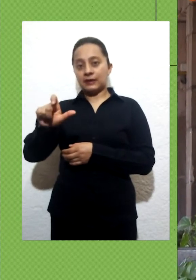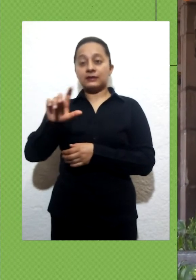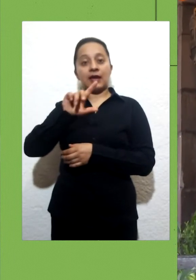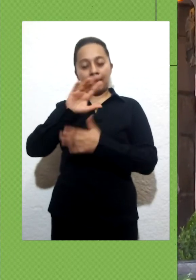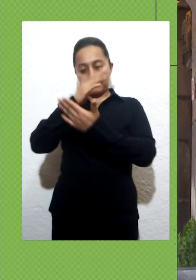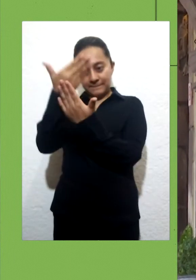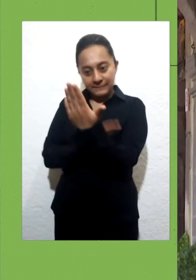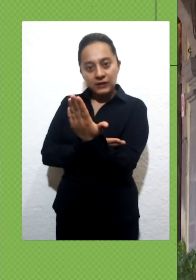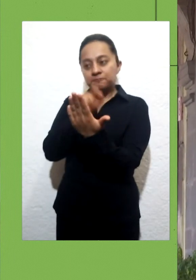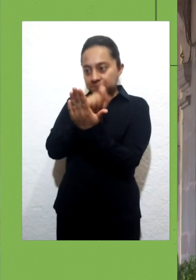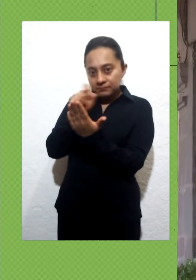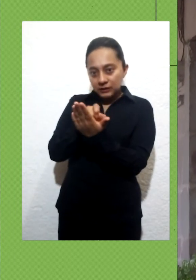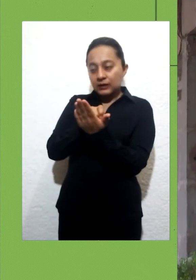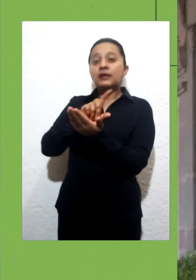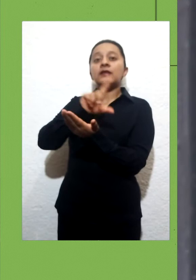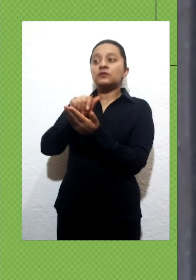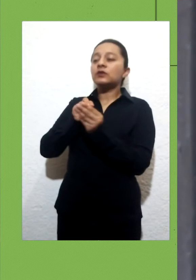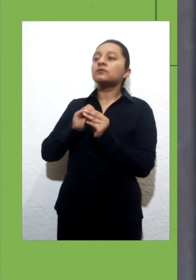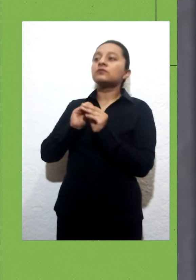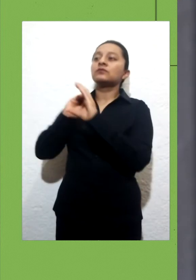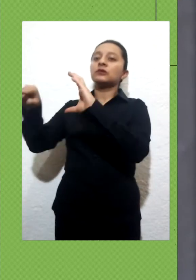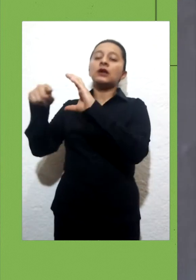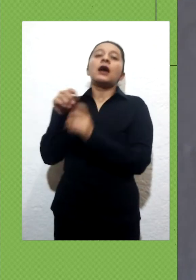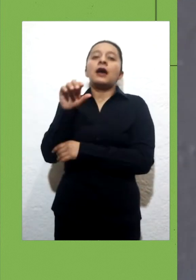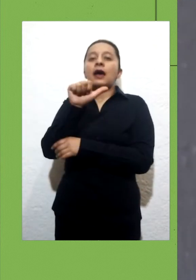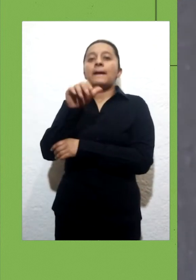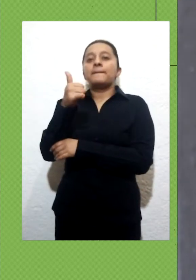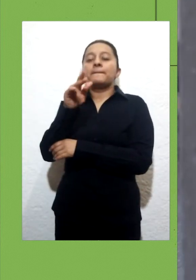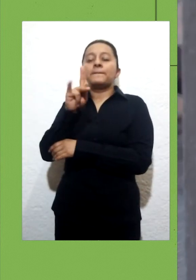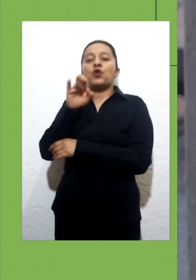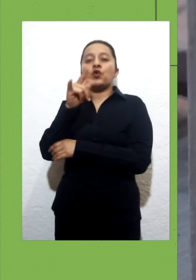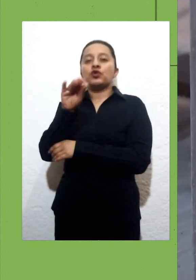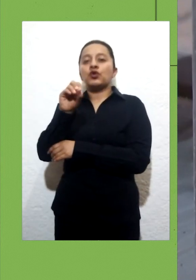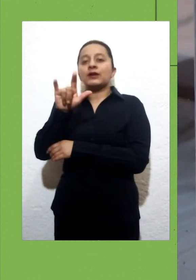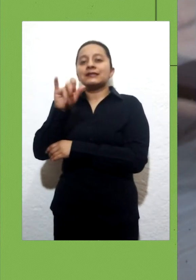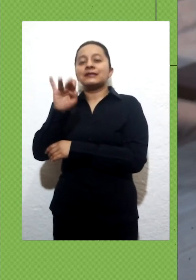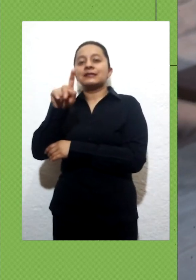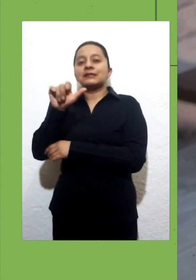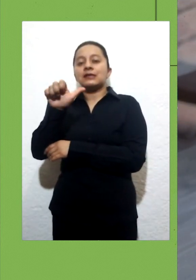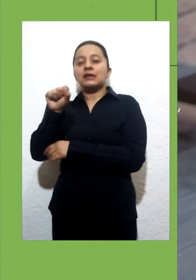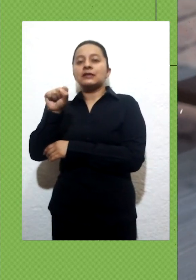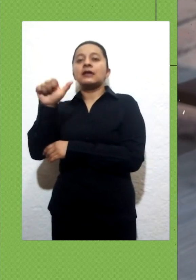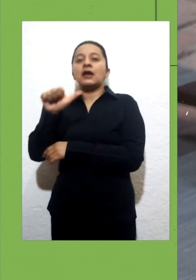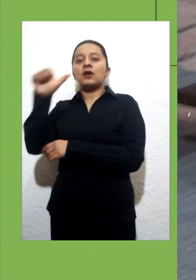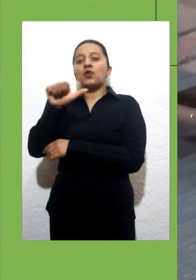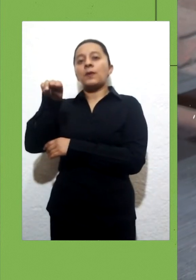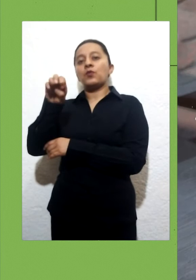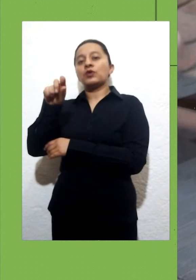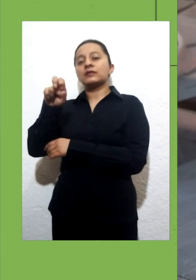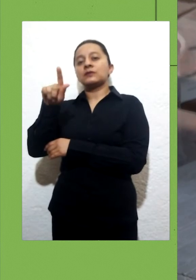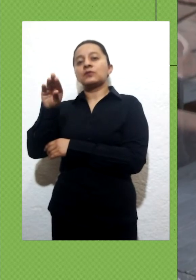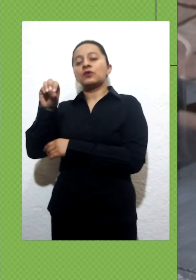municipiodecretaro.gov.mx junto con el formato impreso y firmado. En un lapso de 24 horas se les